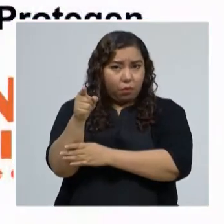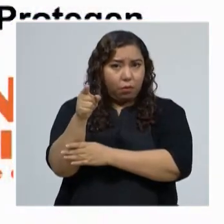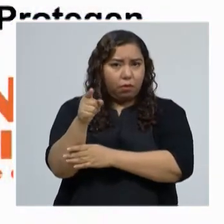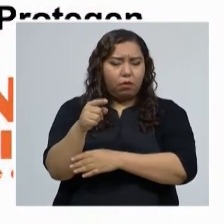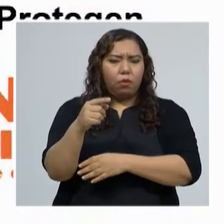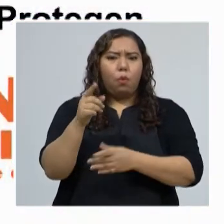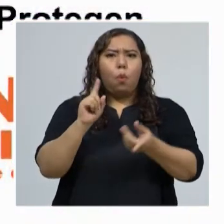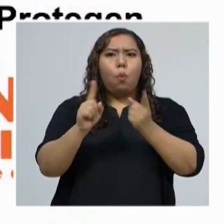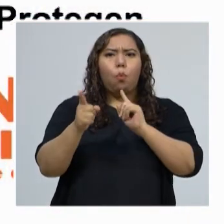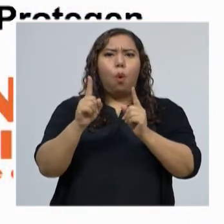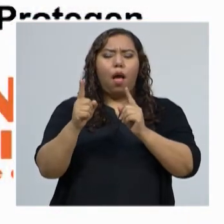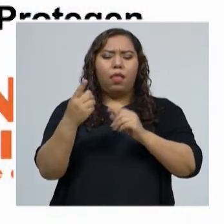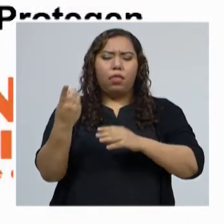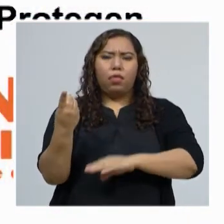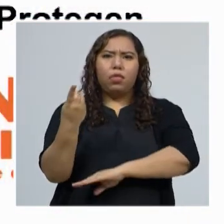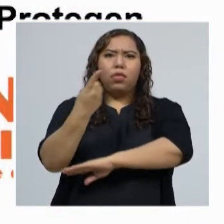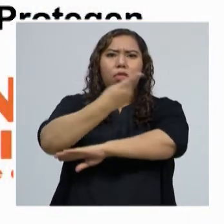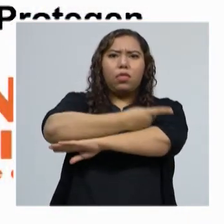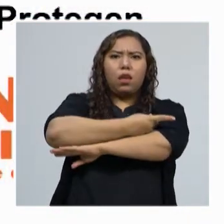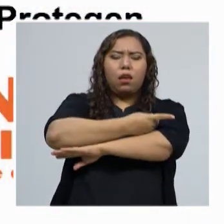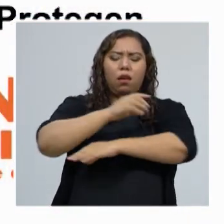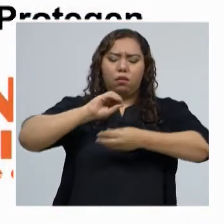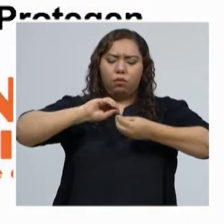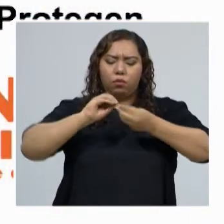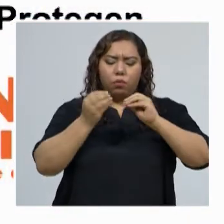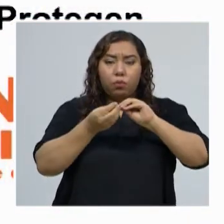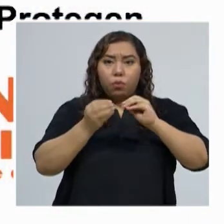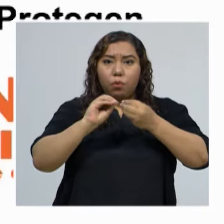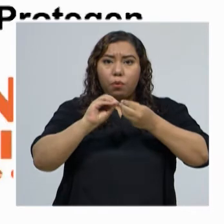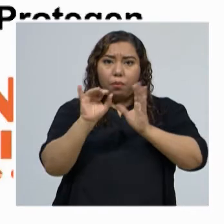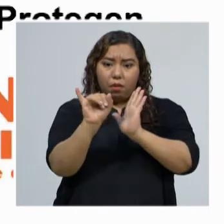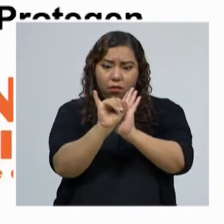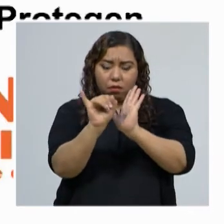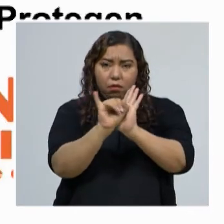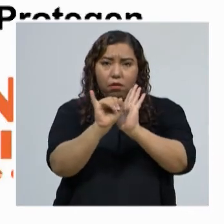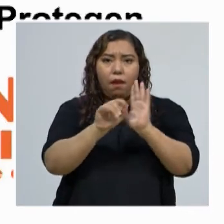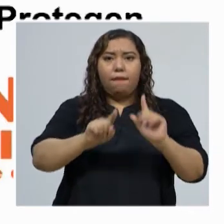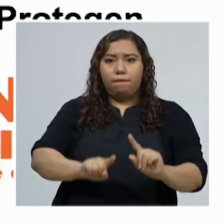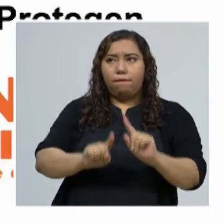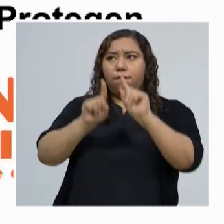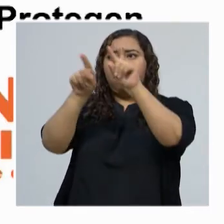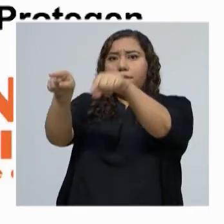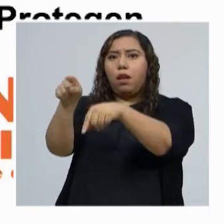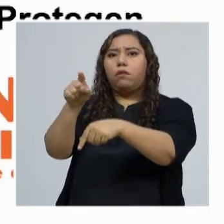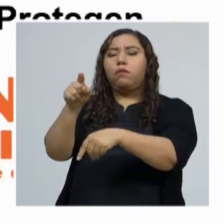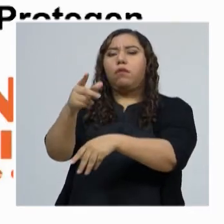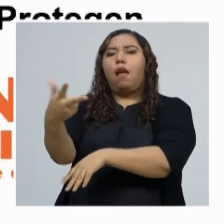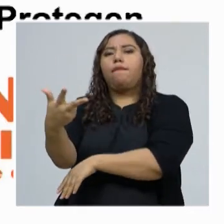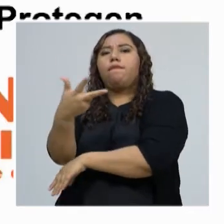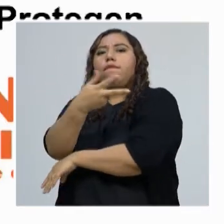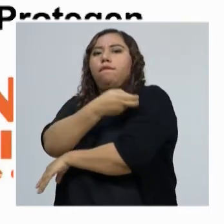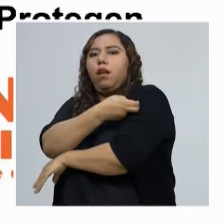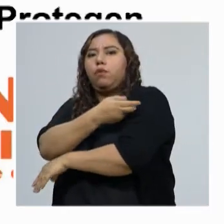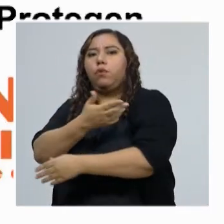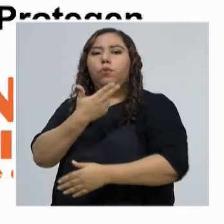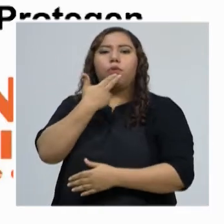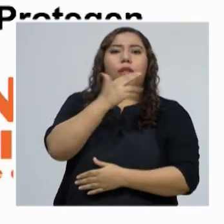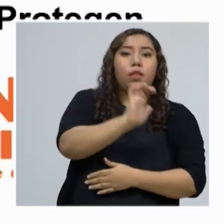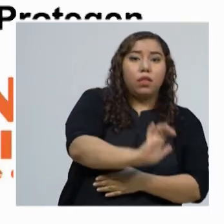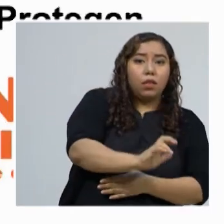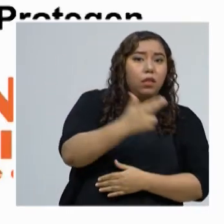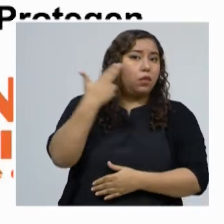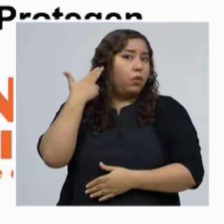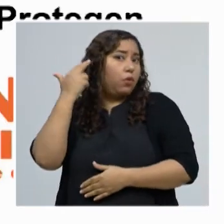corresponde, ir a su establecimiento de salud más cercano, para vacunar a sus niños, sus niñas, embarazadas,